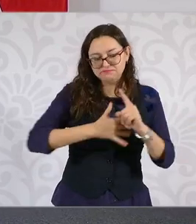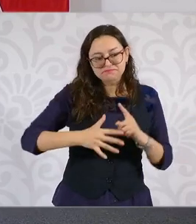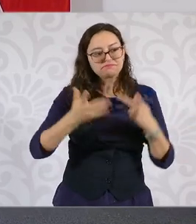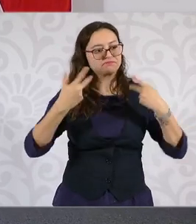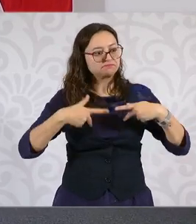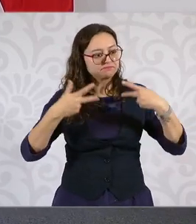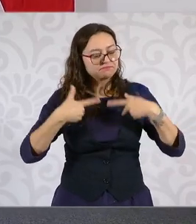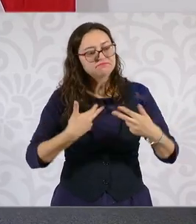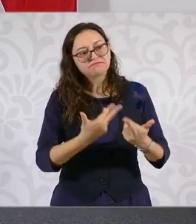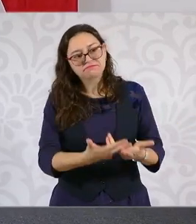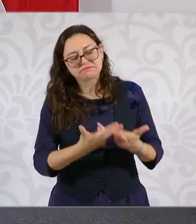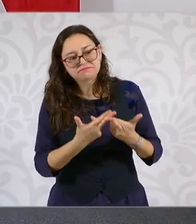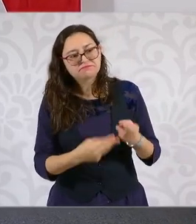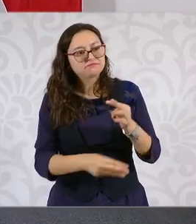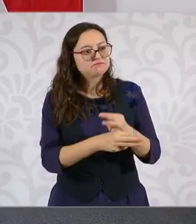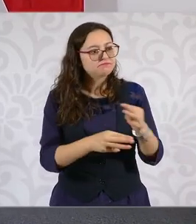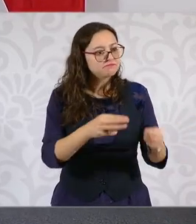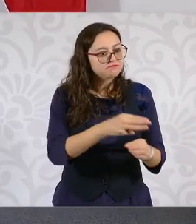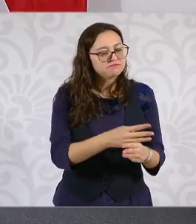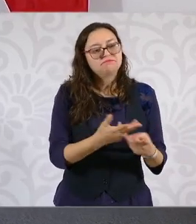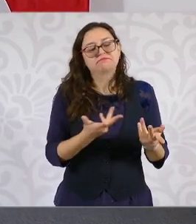y tiene